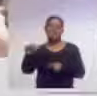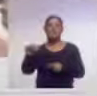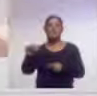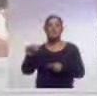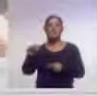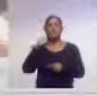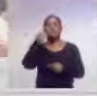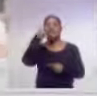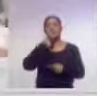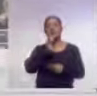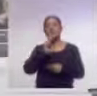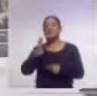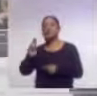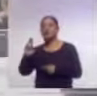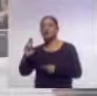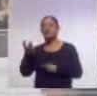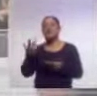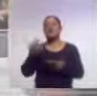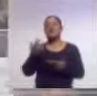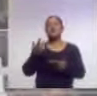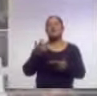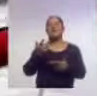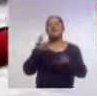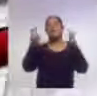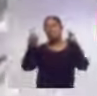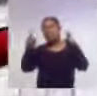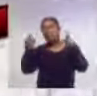solución de controversias en materia penal.